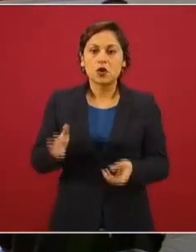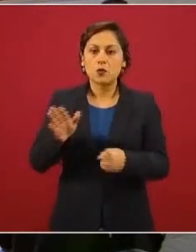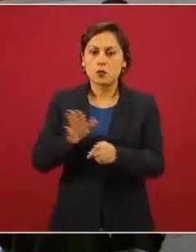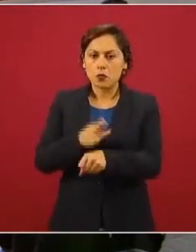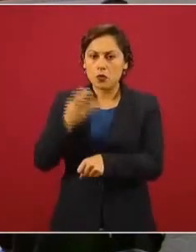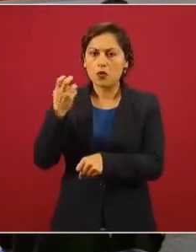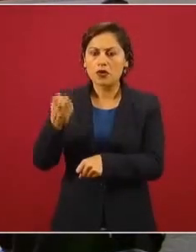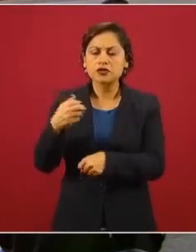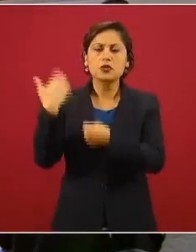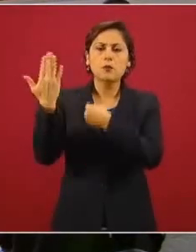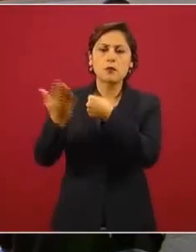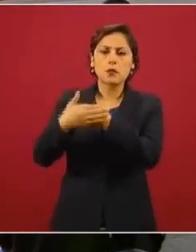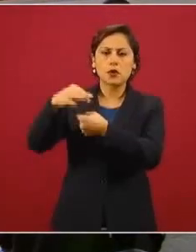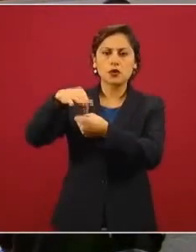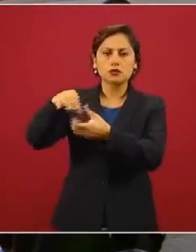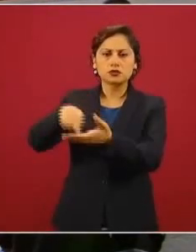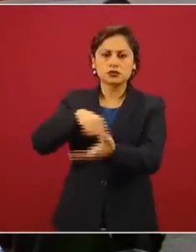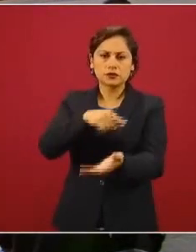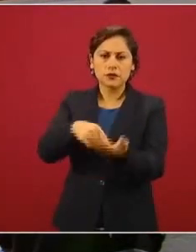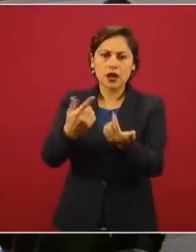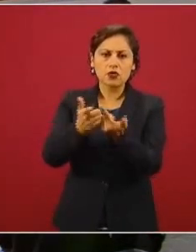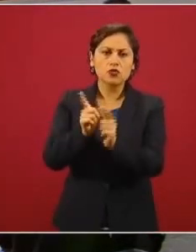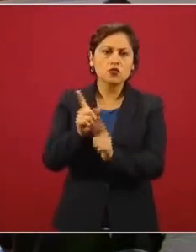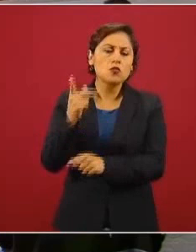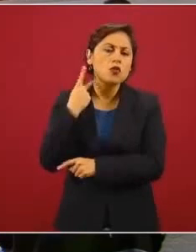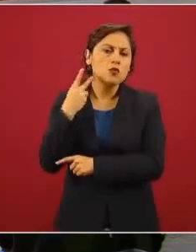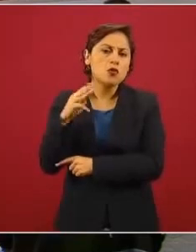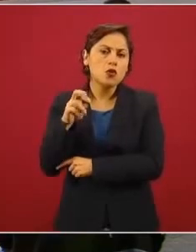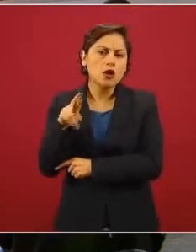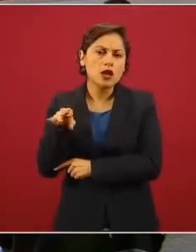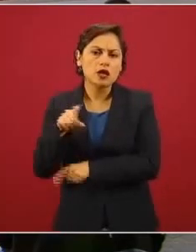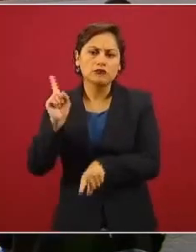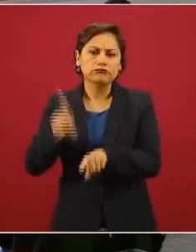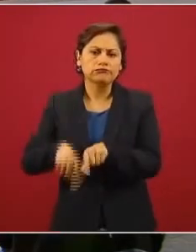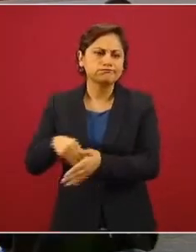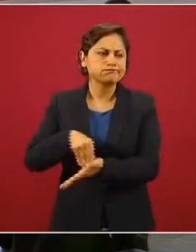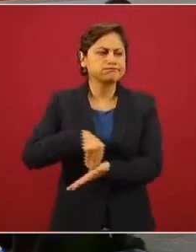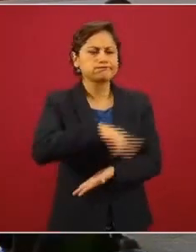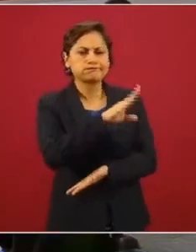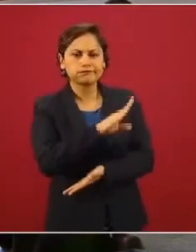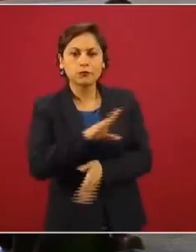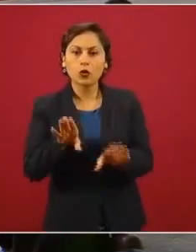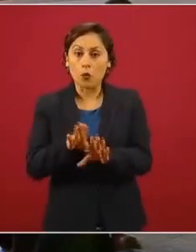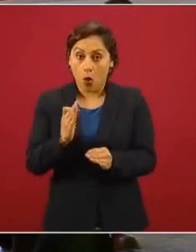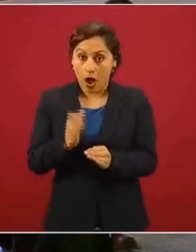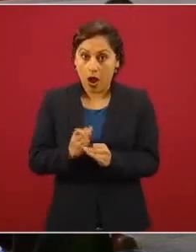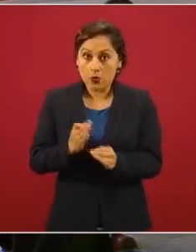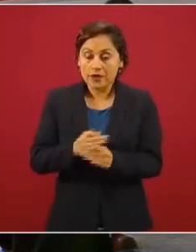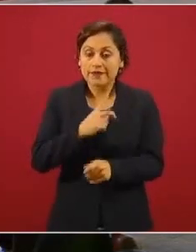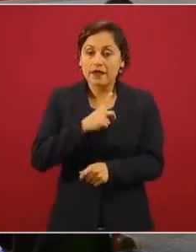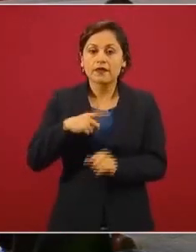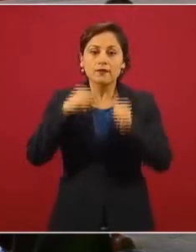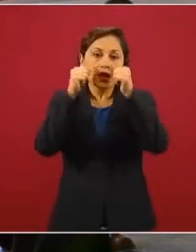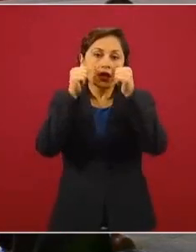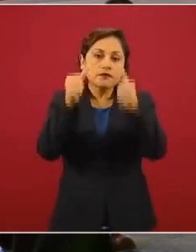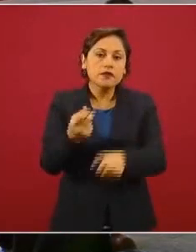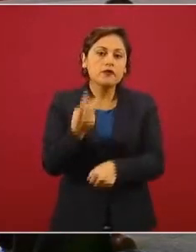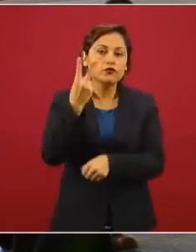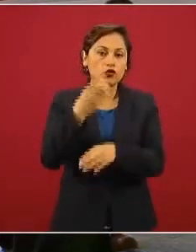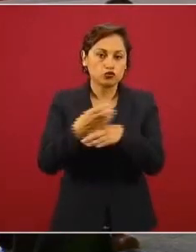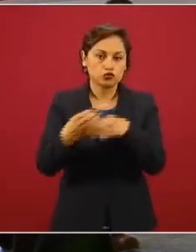próximas elecciones federales y locales si se aplica desde ahora una estrategia en dos frentes. Por un lado,